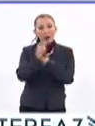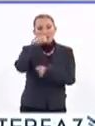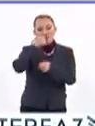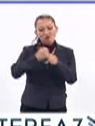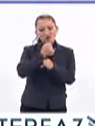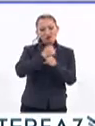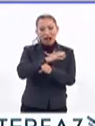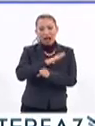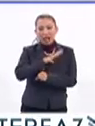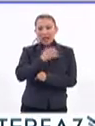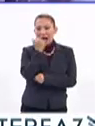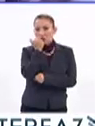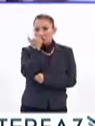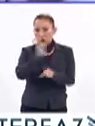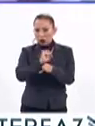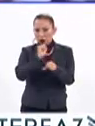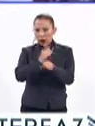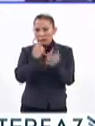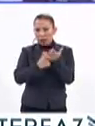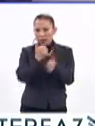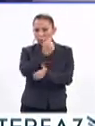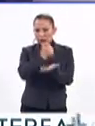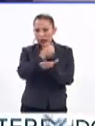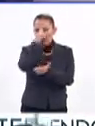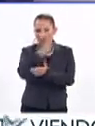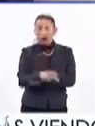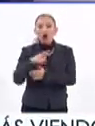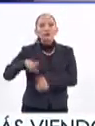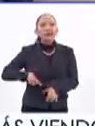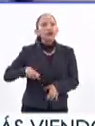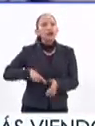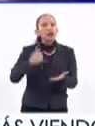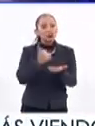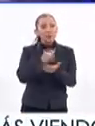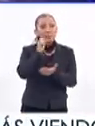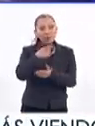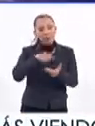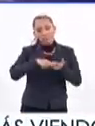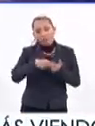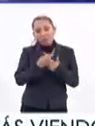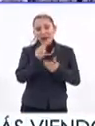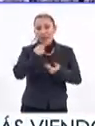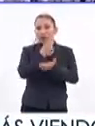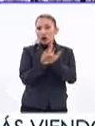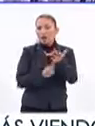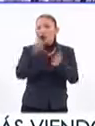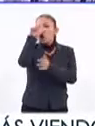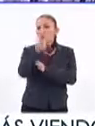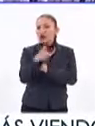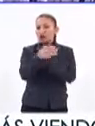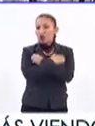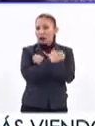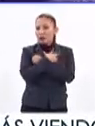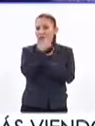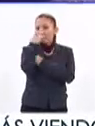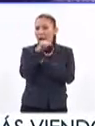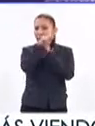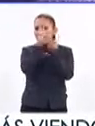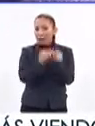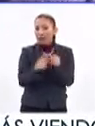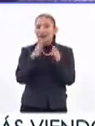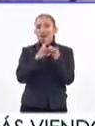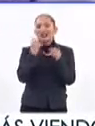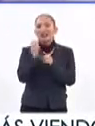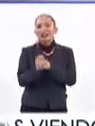violencia que viven los alumnos de secundaria en la Ciudad de México, el gobierno de la ciudad puso en marcha el programa Lunes por la Educación para la Paz.